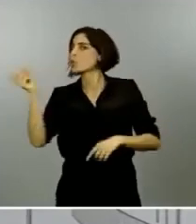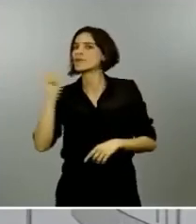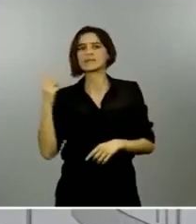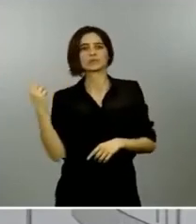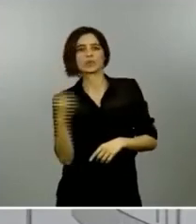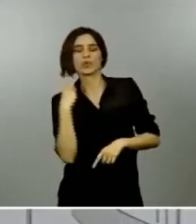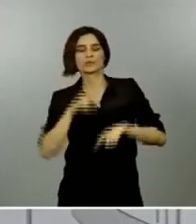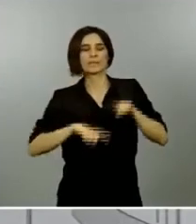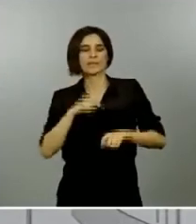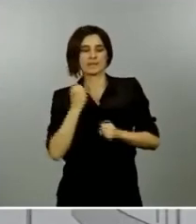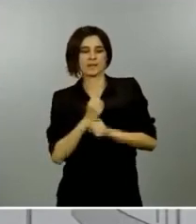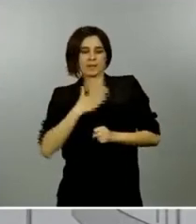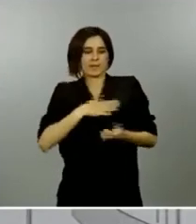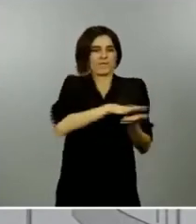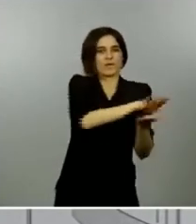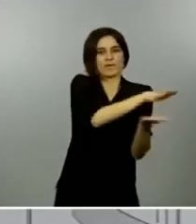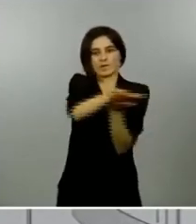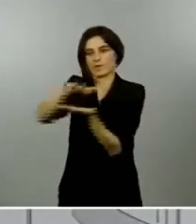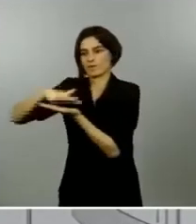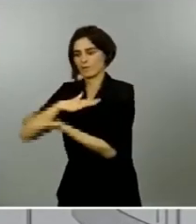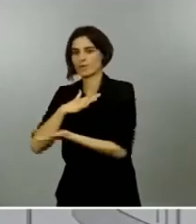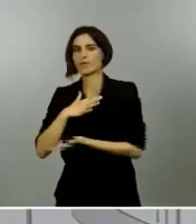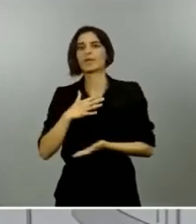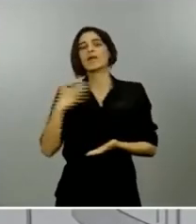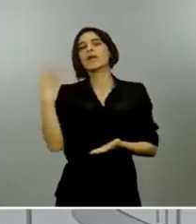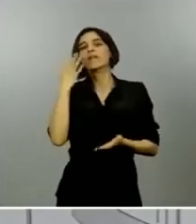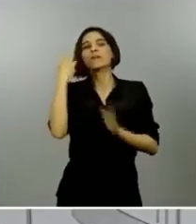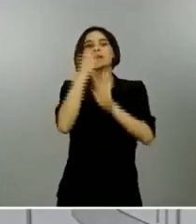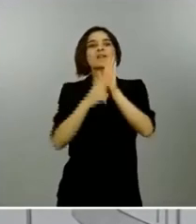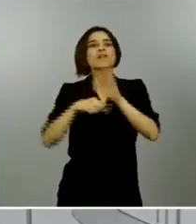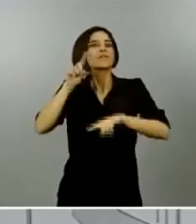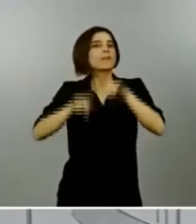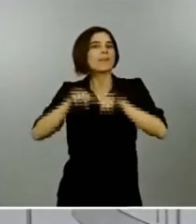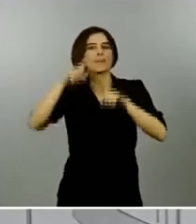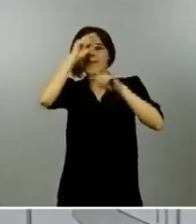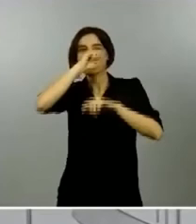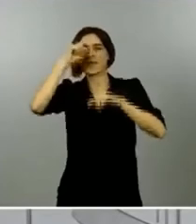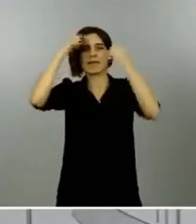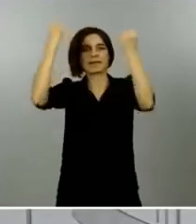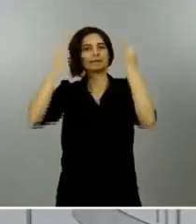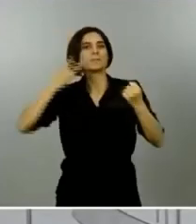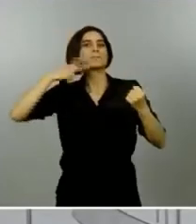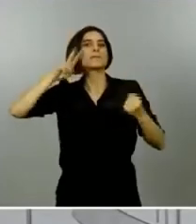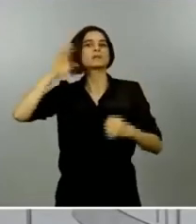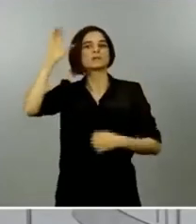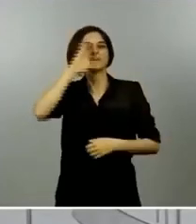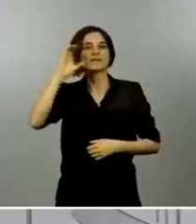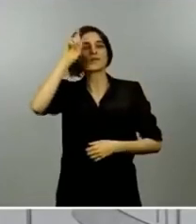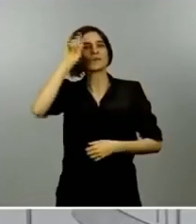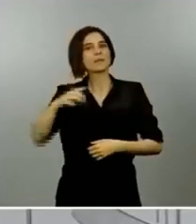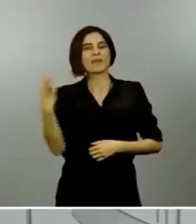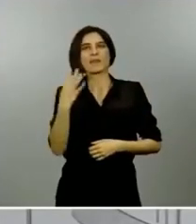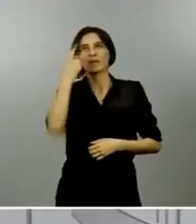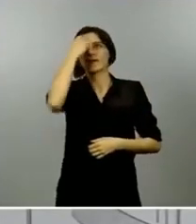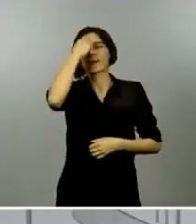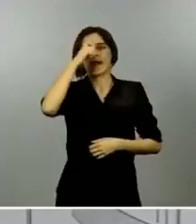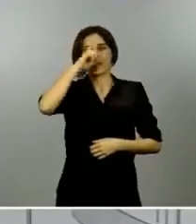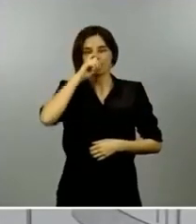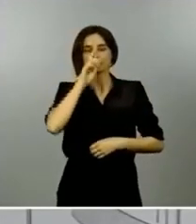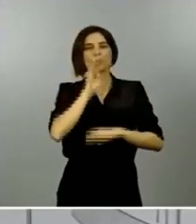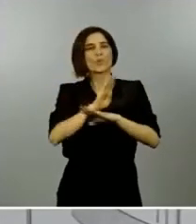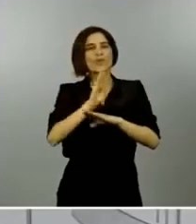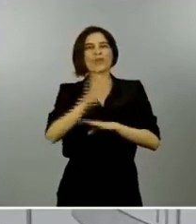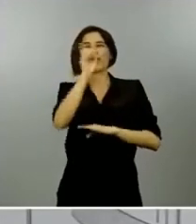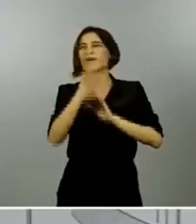criterio de los expertos científicos y lógicamente también en un principio de cautela de prudencia que están siguiendo las comunidades